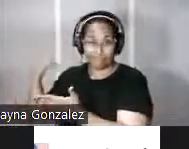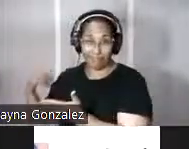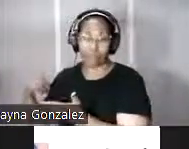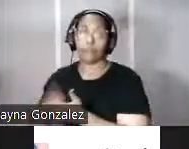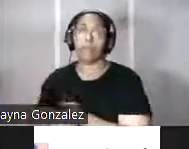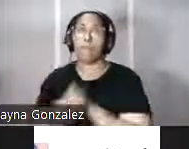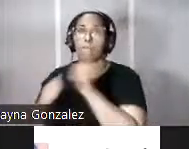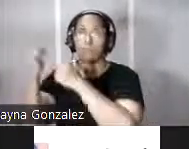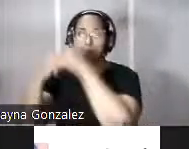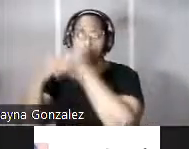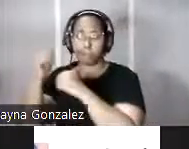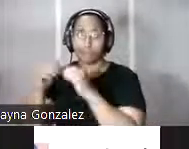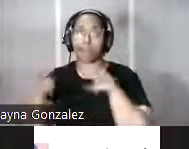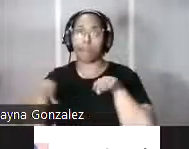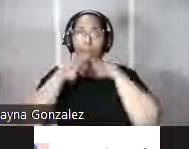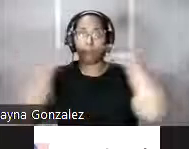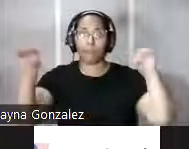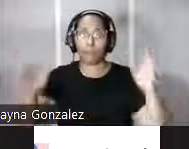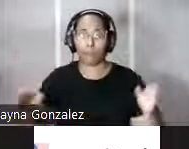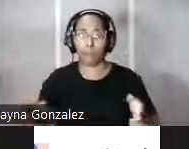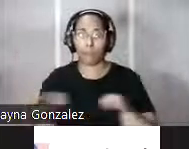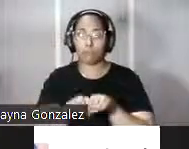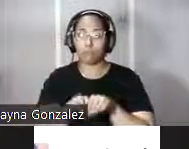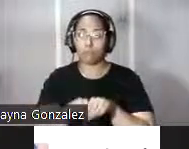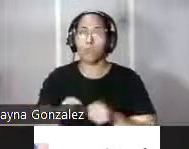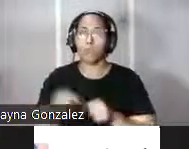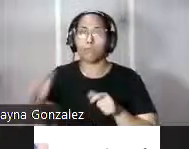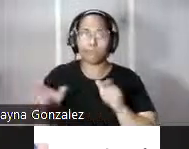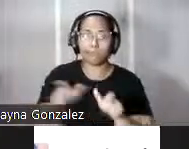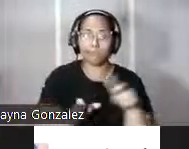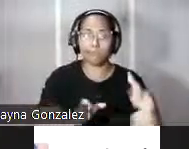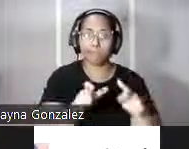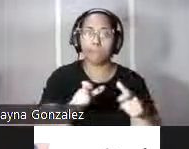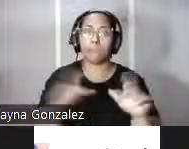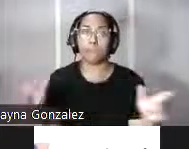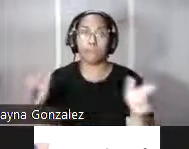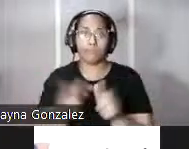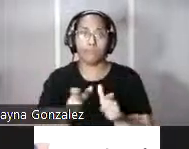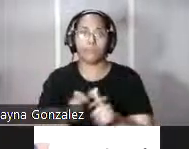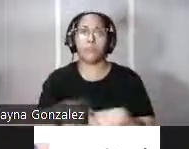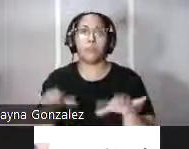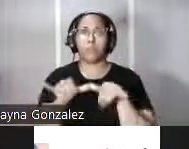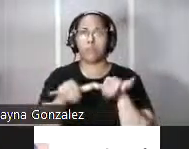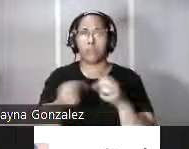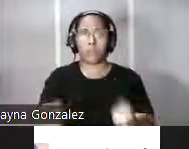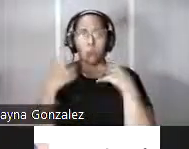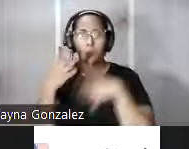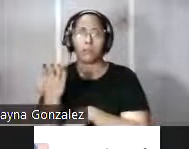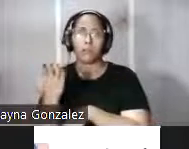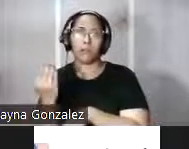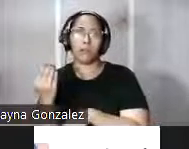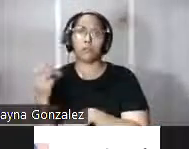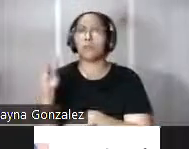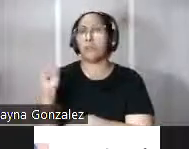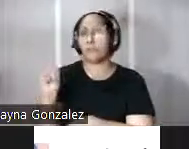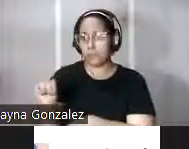fortificación de planta cuadrada realizada en madera de pequeñas dimensiones, erigida a unos 14 metros sobre el nivel del mar y tendría